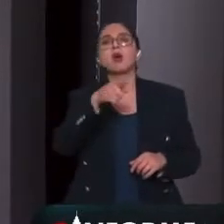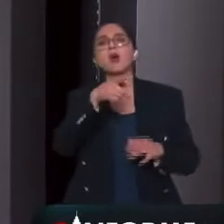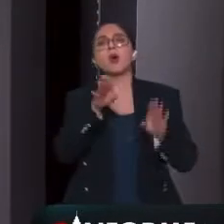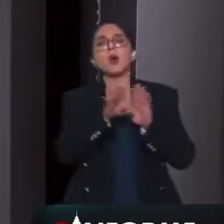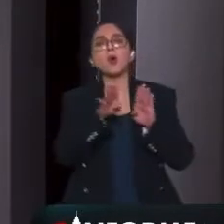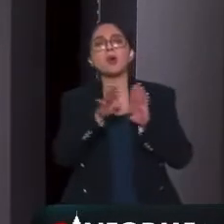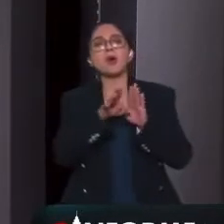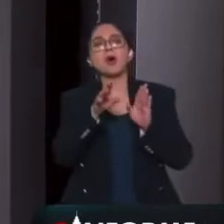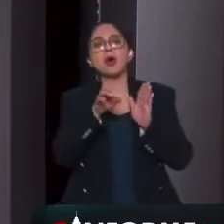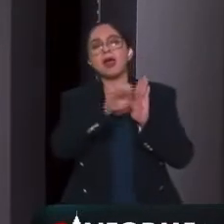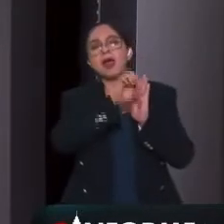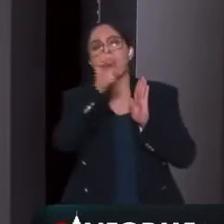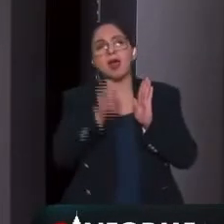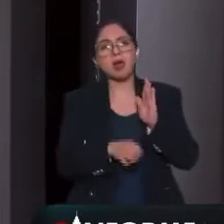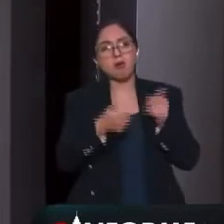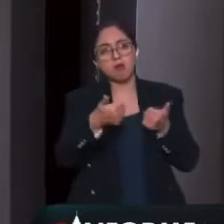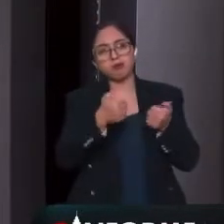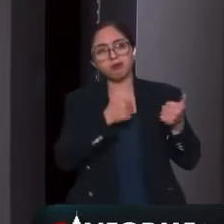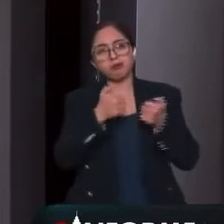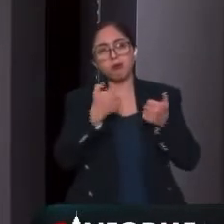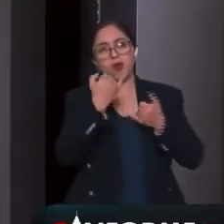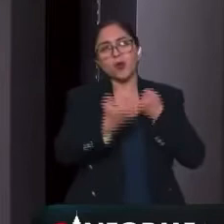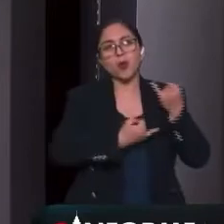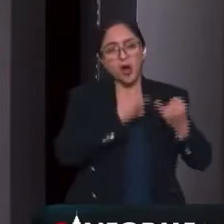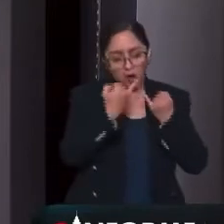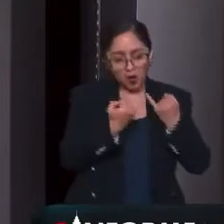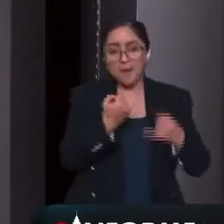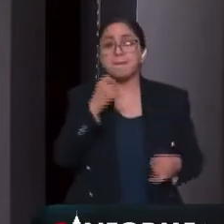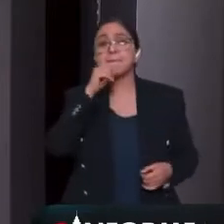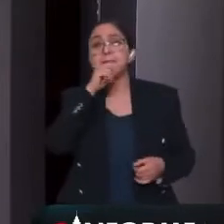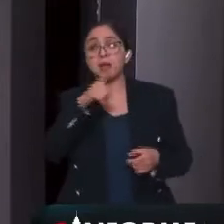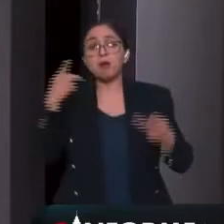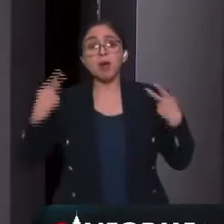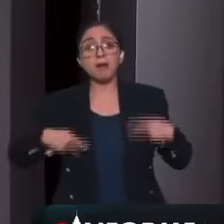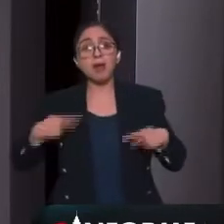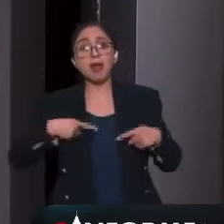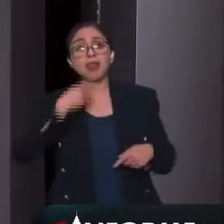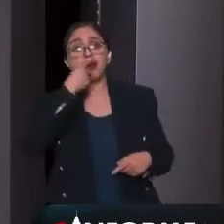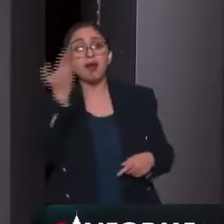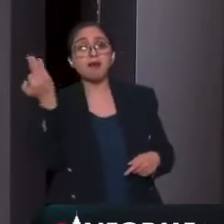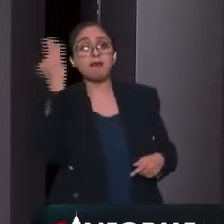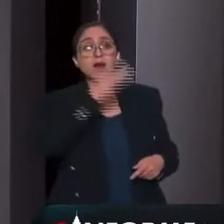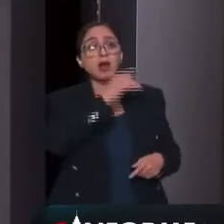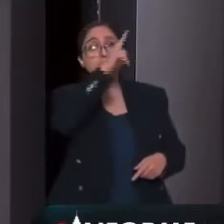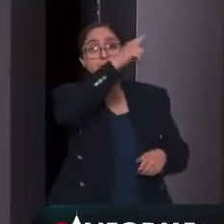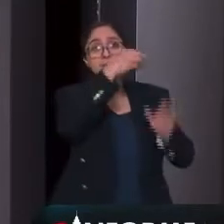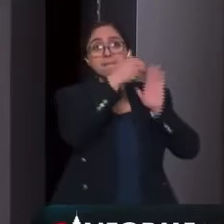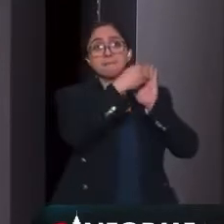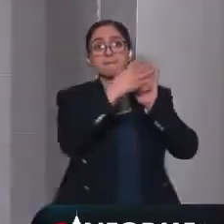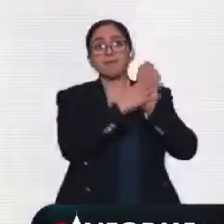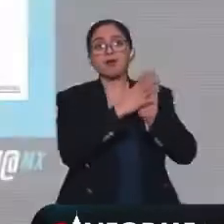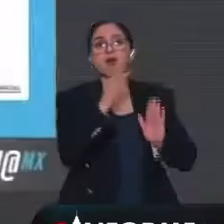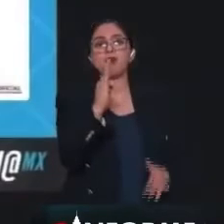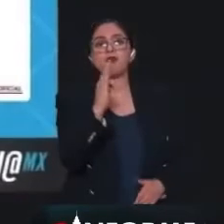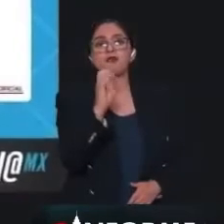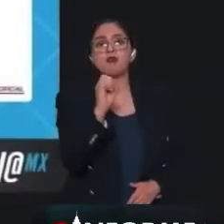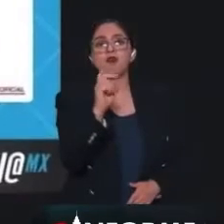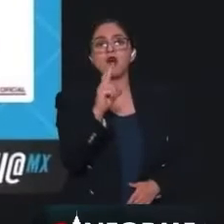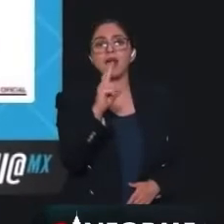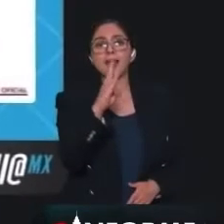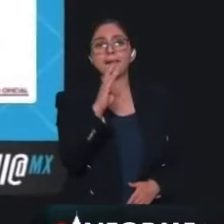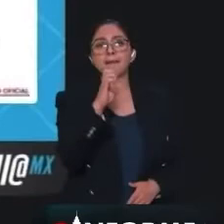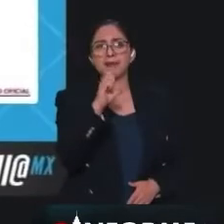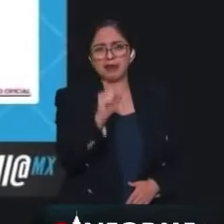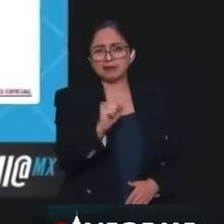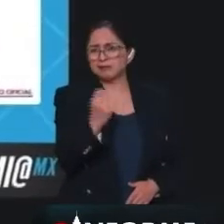de un videojuego. También se le acusaba de tener, de haber salido en la portada de Forbes porque tenía miles de millones de